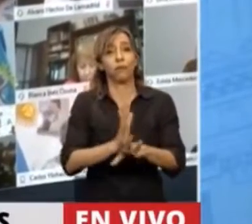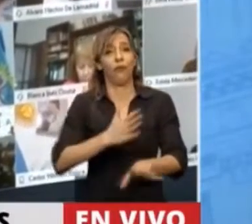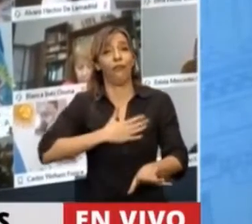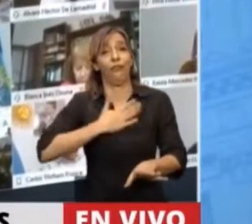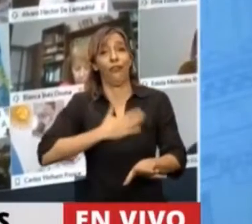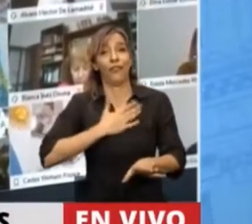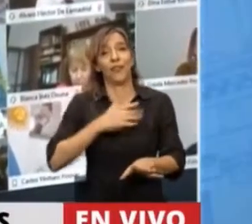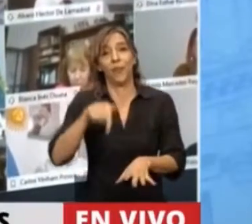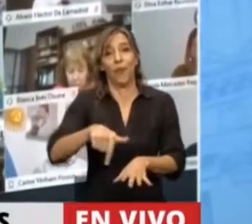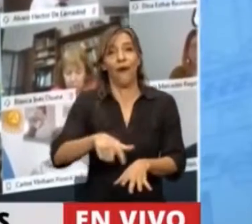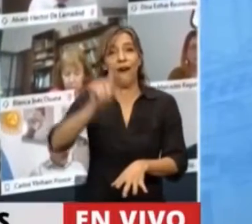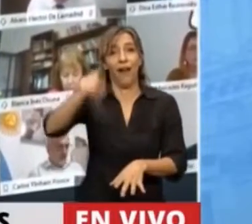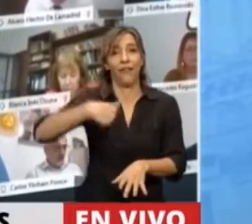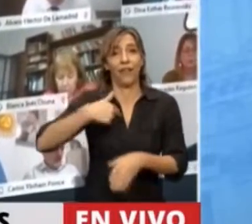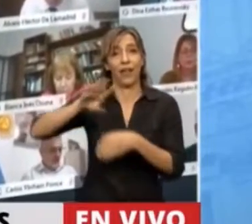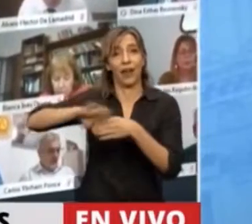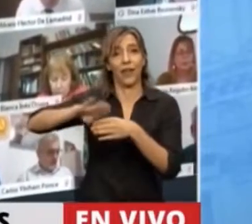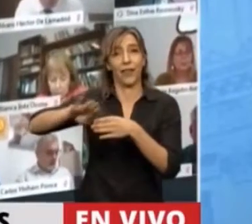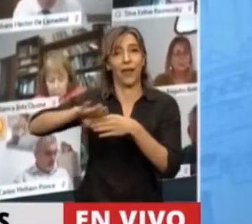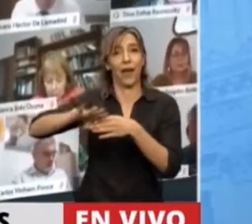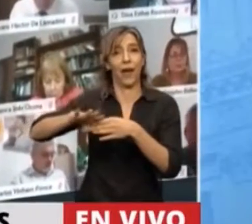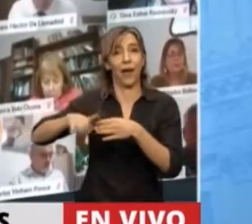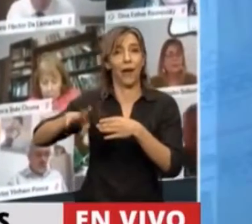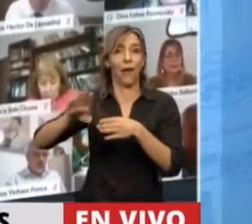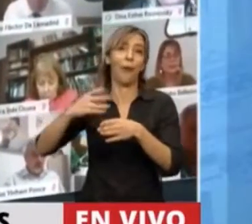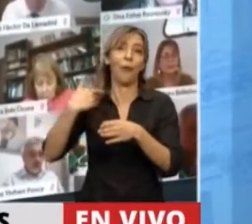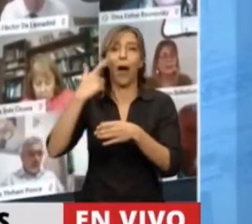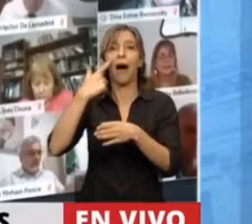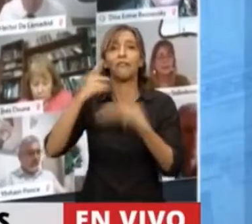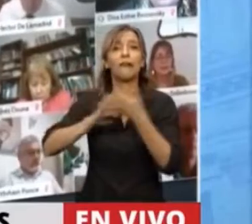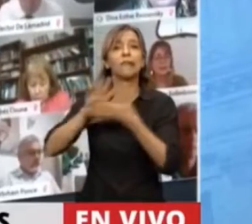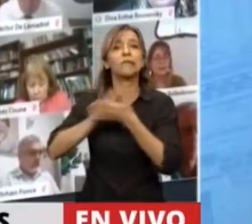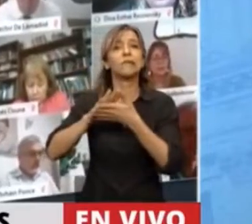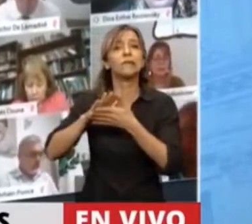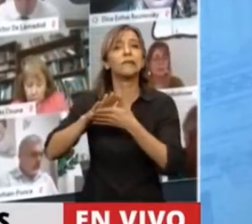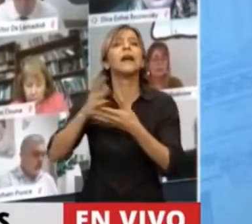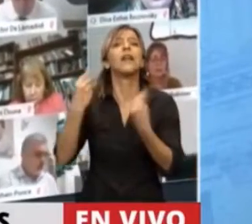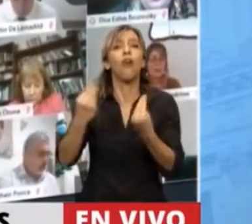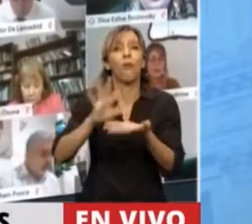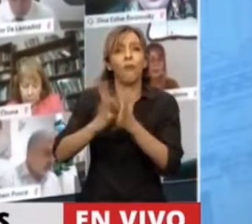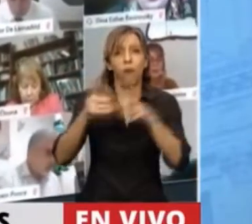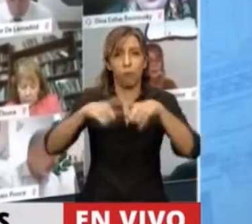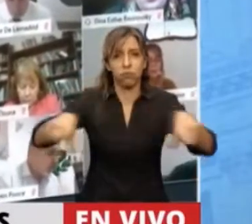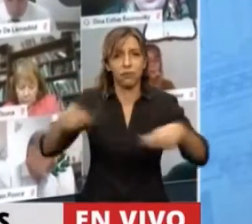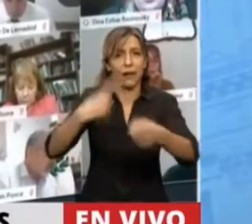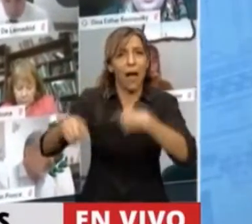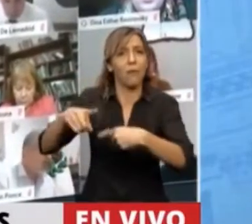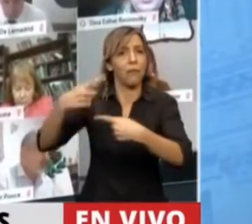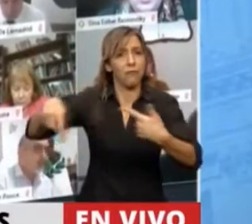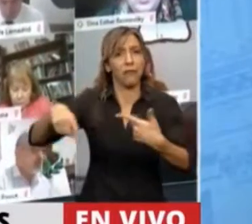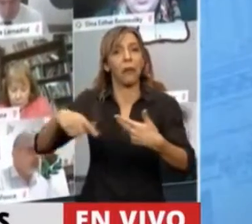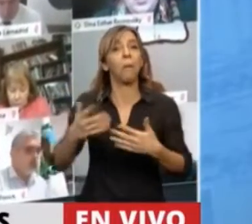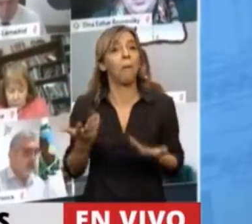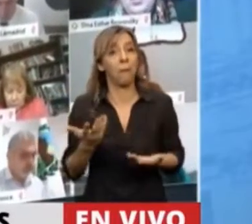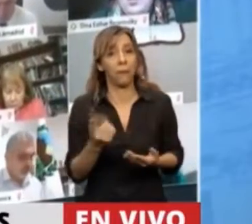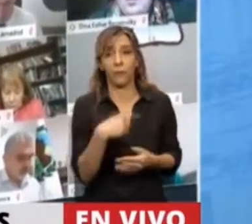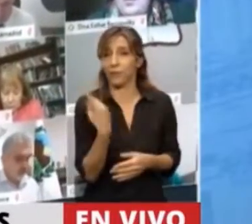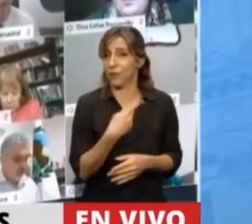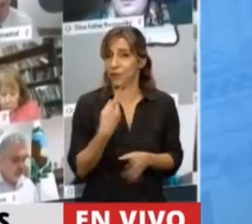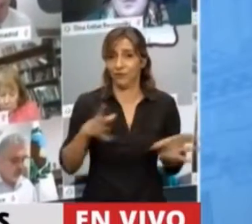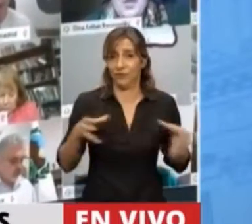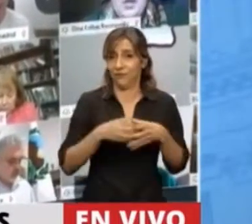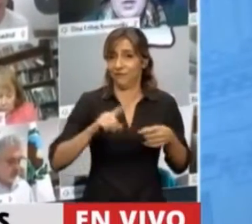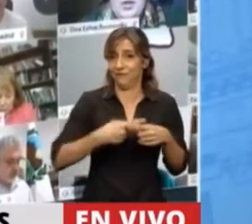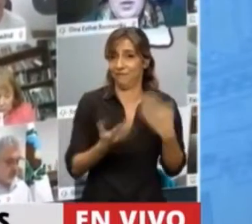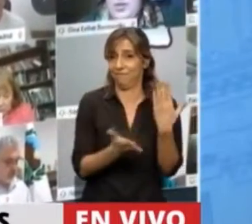canje de la deuda. Y se está por votar por las fuerzas mayoritarias, por supuesto, el Frente de Izquierda no vamos a avalar esto,